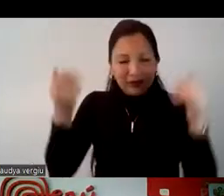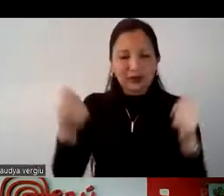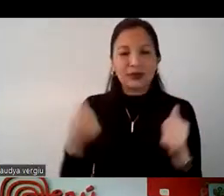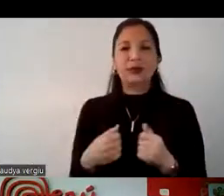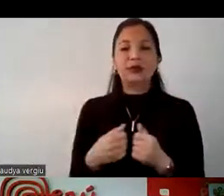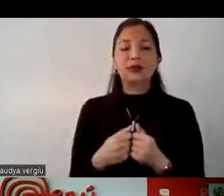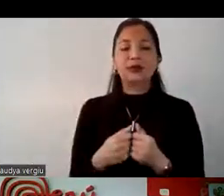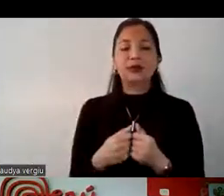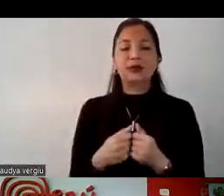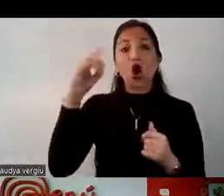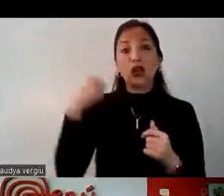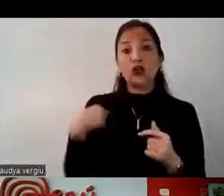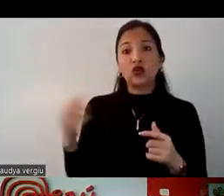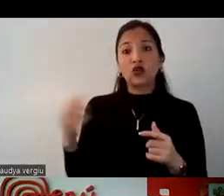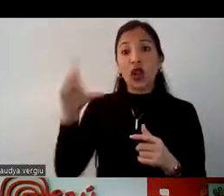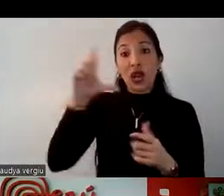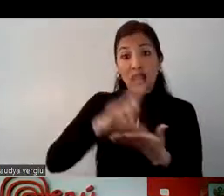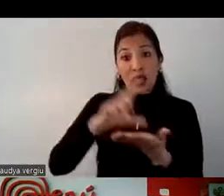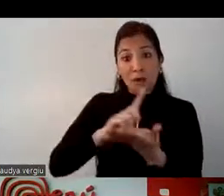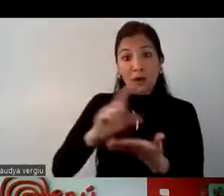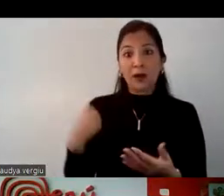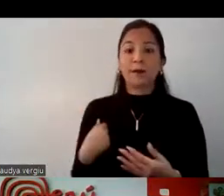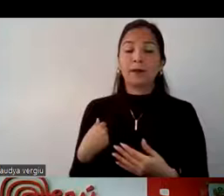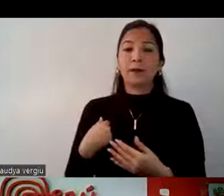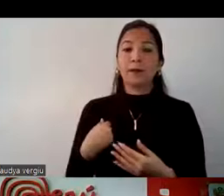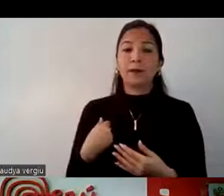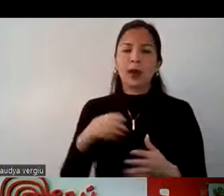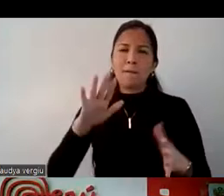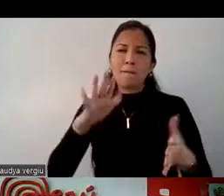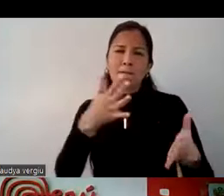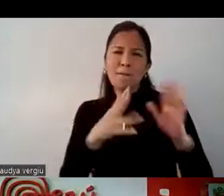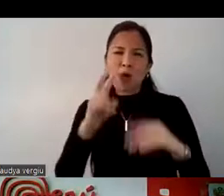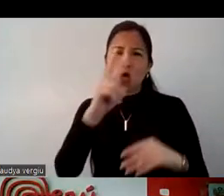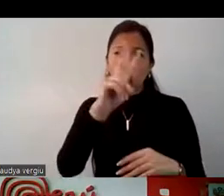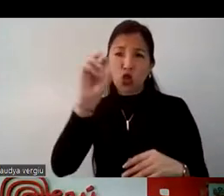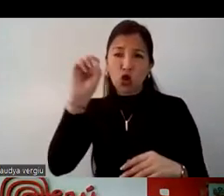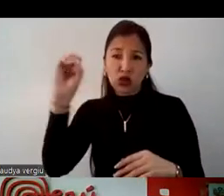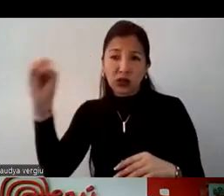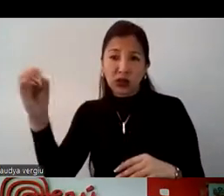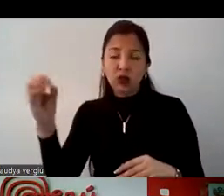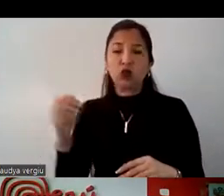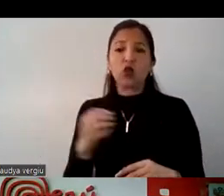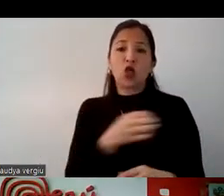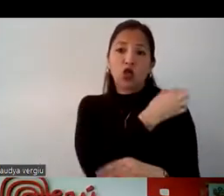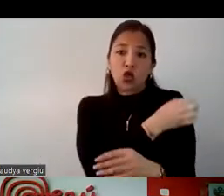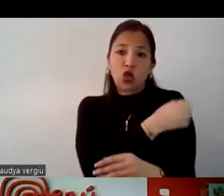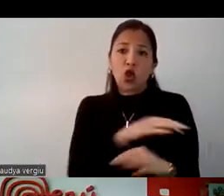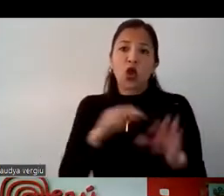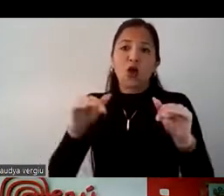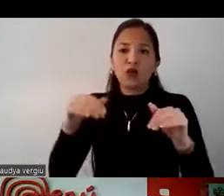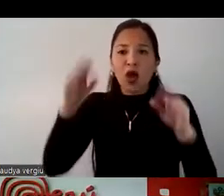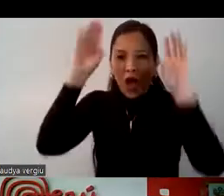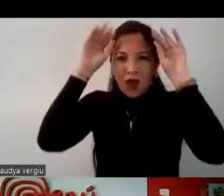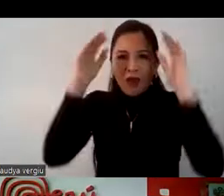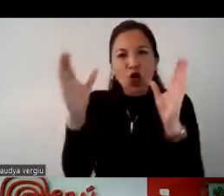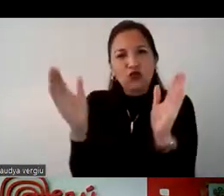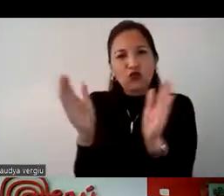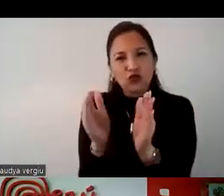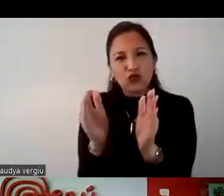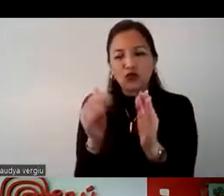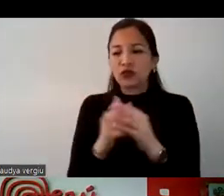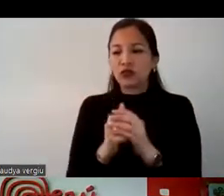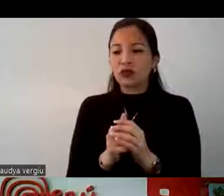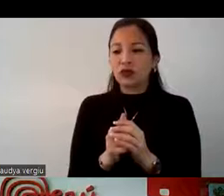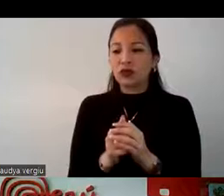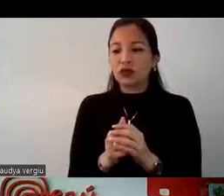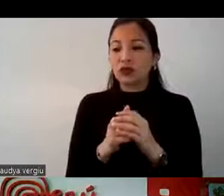desde Ecuador están visitándonos aproximadamente 200 médicos veterinarios de animales pequeños y esperamos que